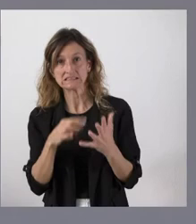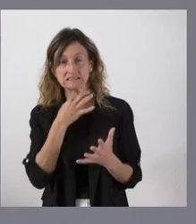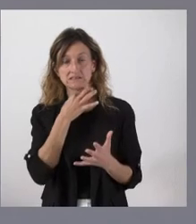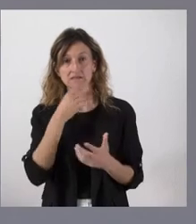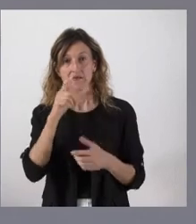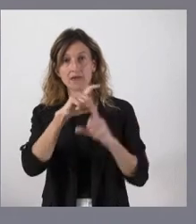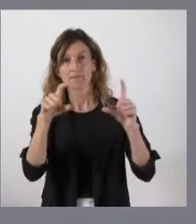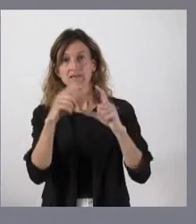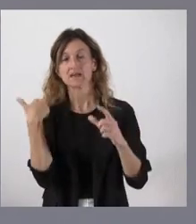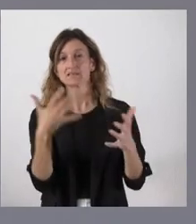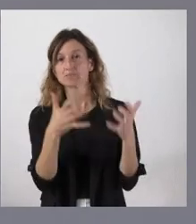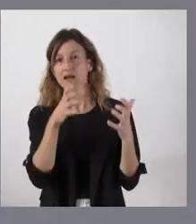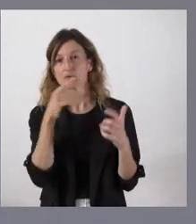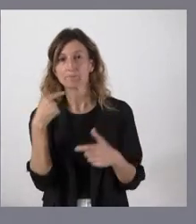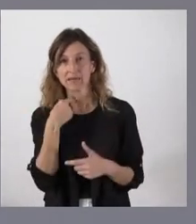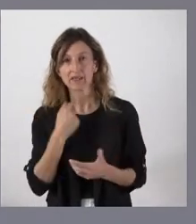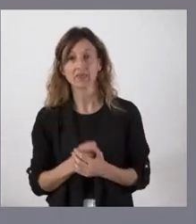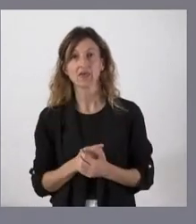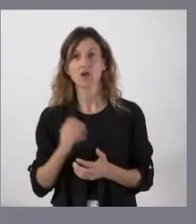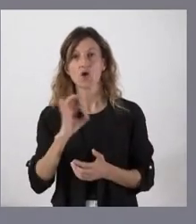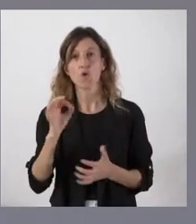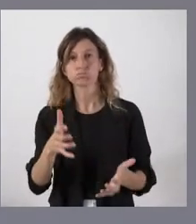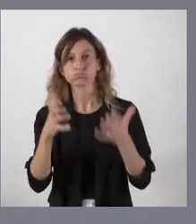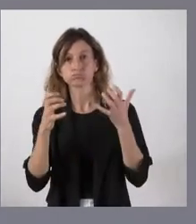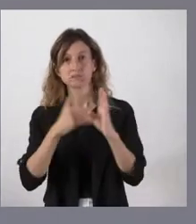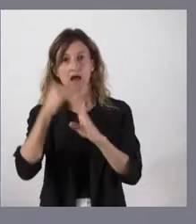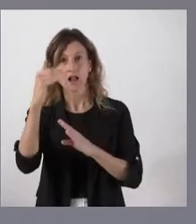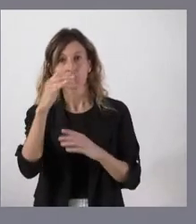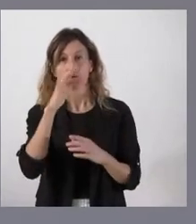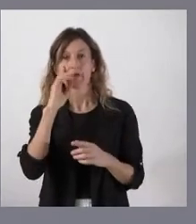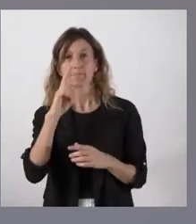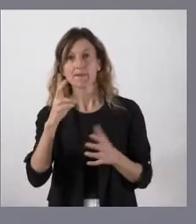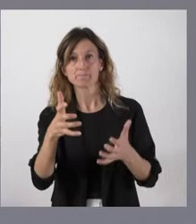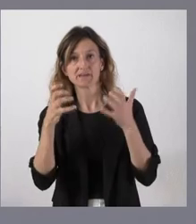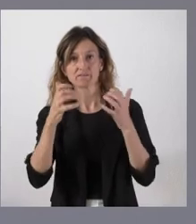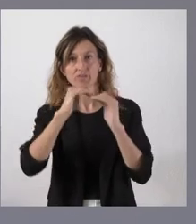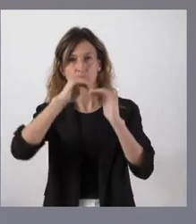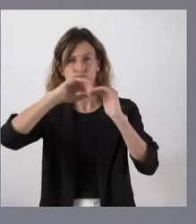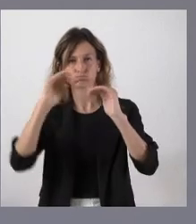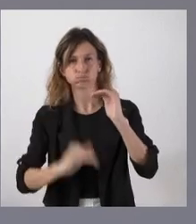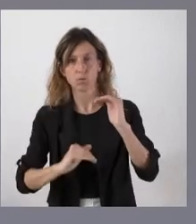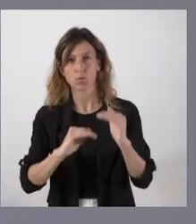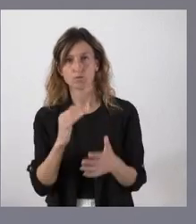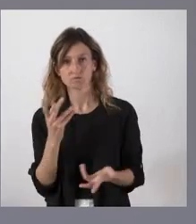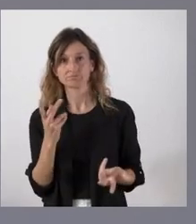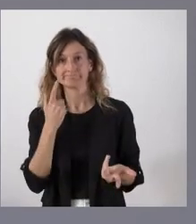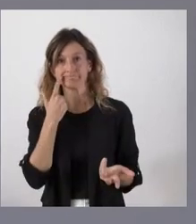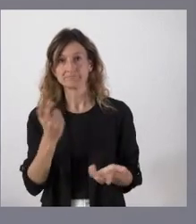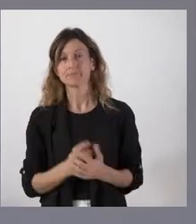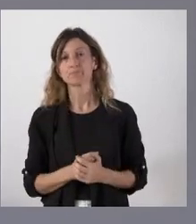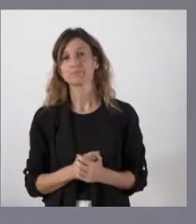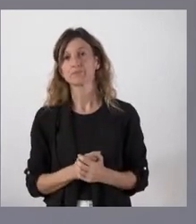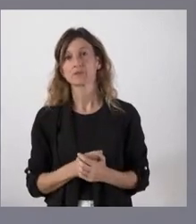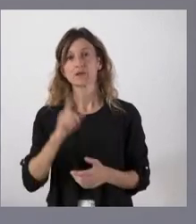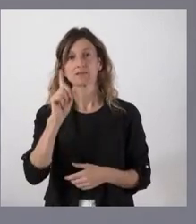que tenían beneficios hoy están en pérdidas o que tenían altos beneficios hoy han visto reducir de forma muy importante estos beneficios y, sobre todo, que estamos